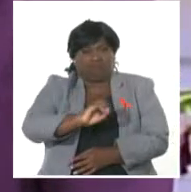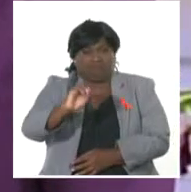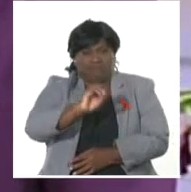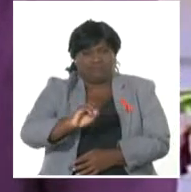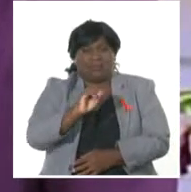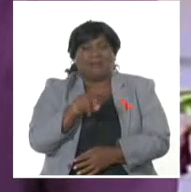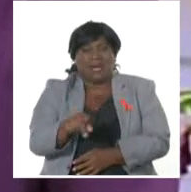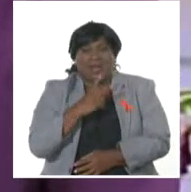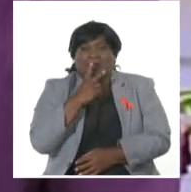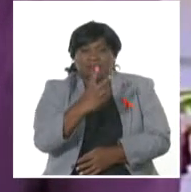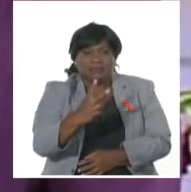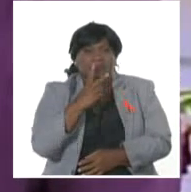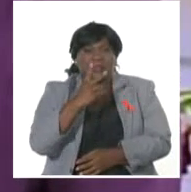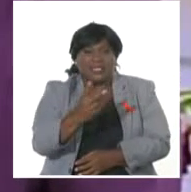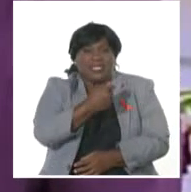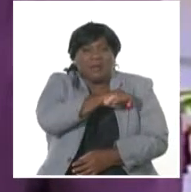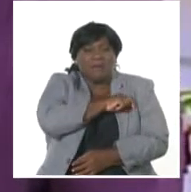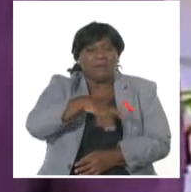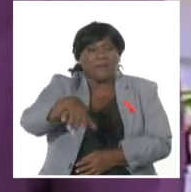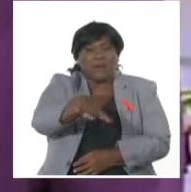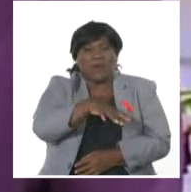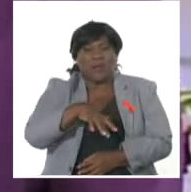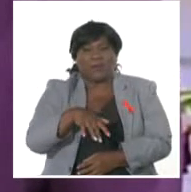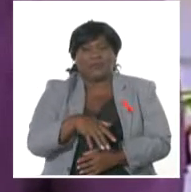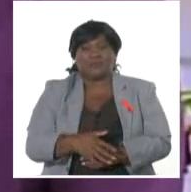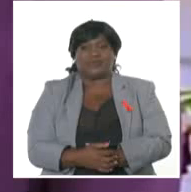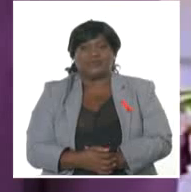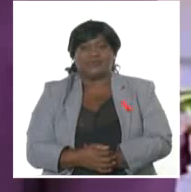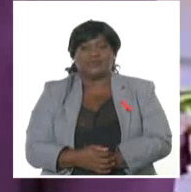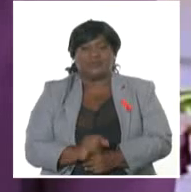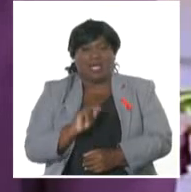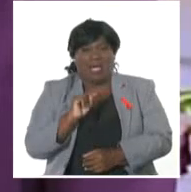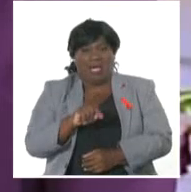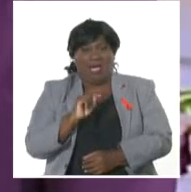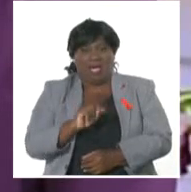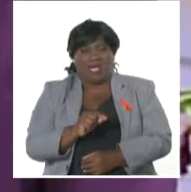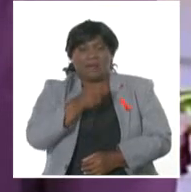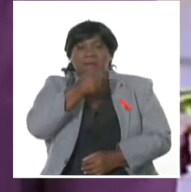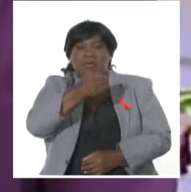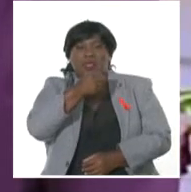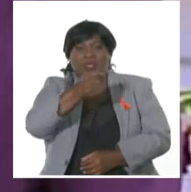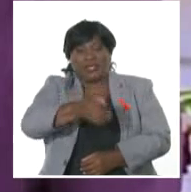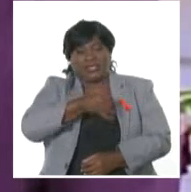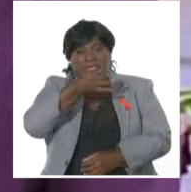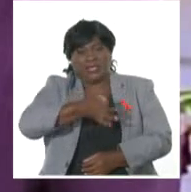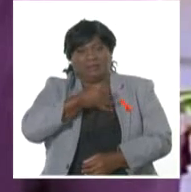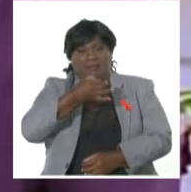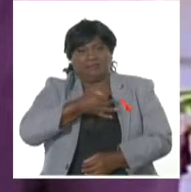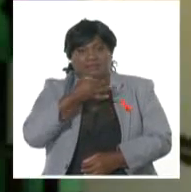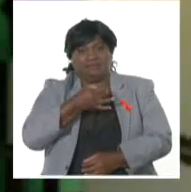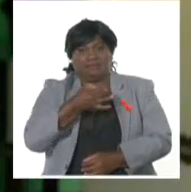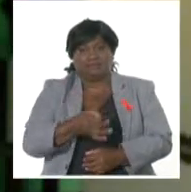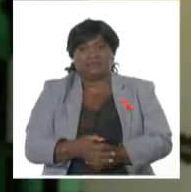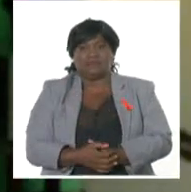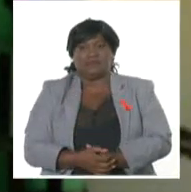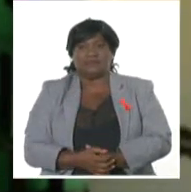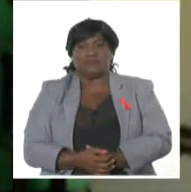comenzar a ofrecer servicios a los pobladores. Allí está nuestra periodista Giselle Román y nos cuenta.